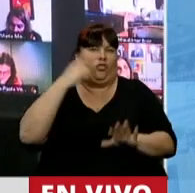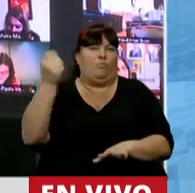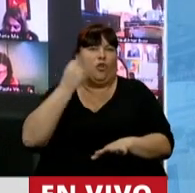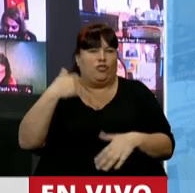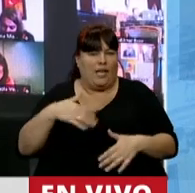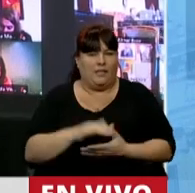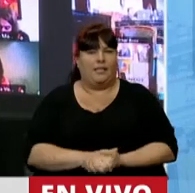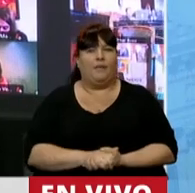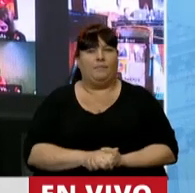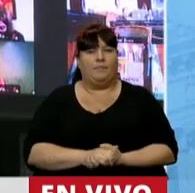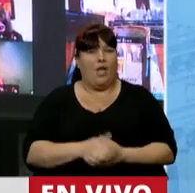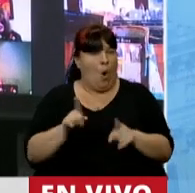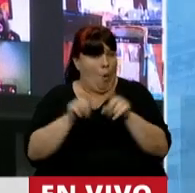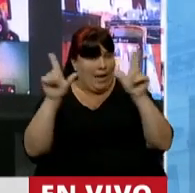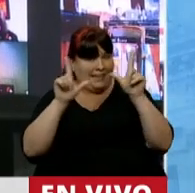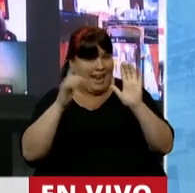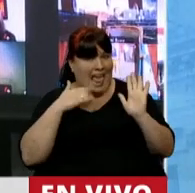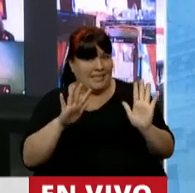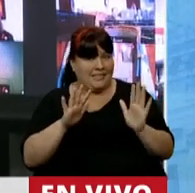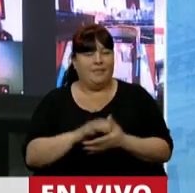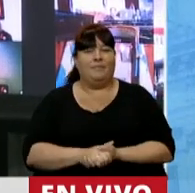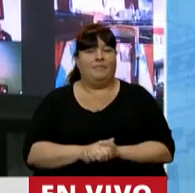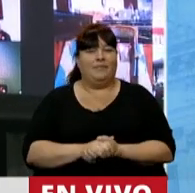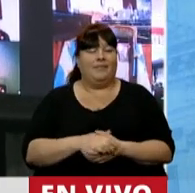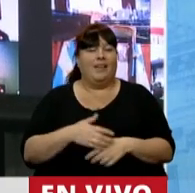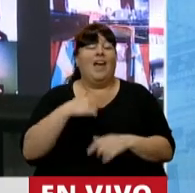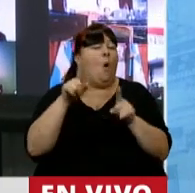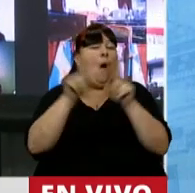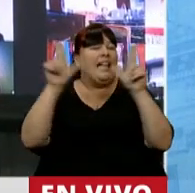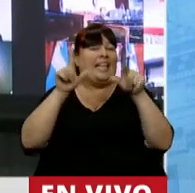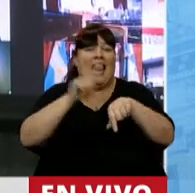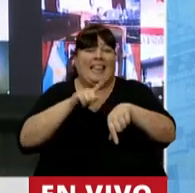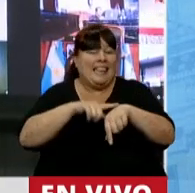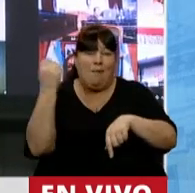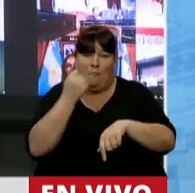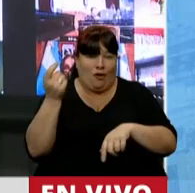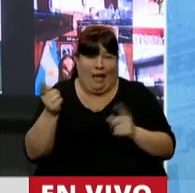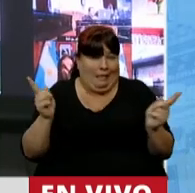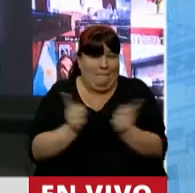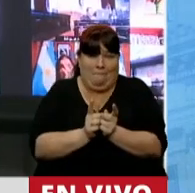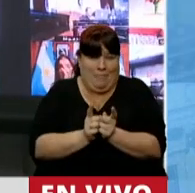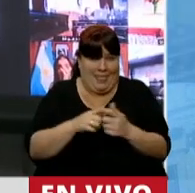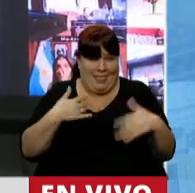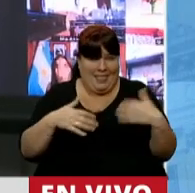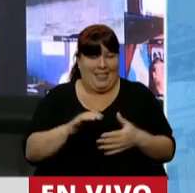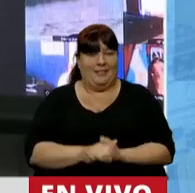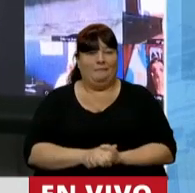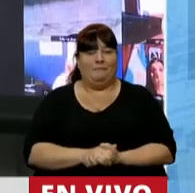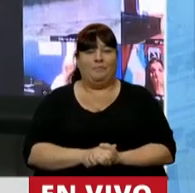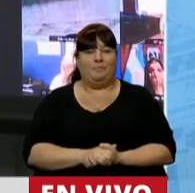magnitud que nuestra expectativa es como la televisión el tiempo es tirano